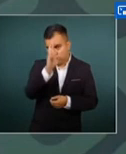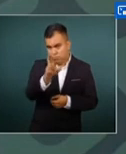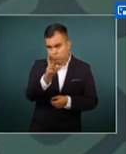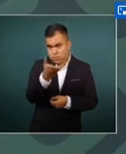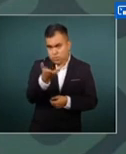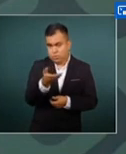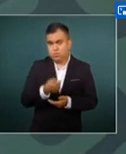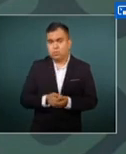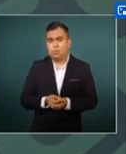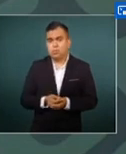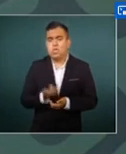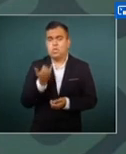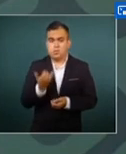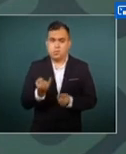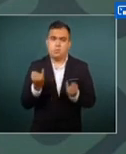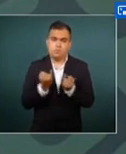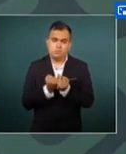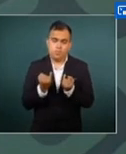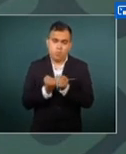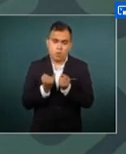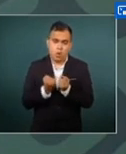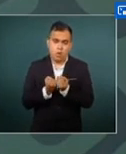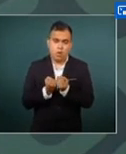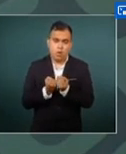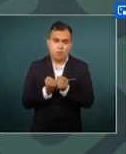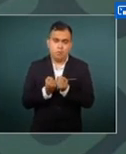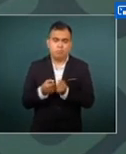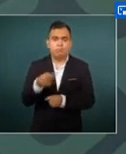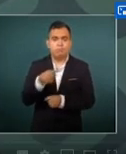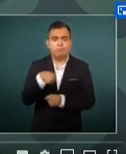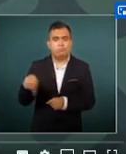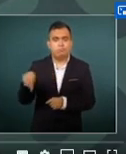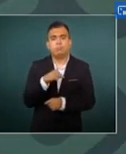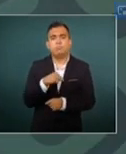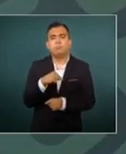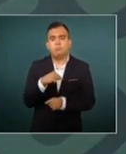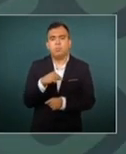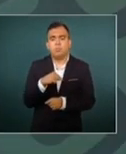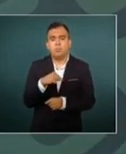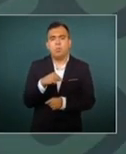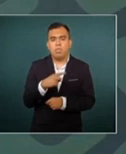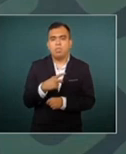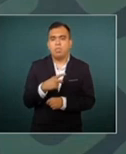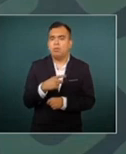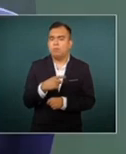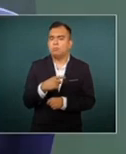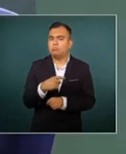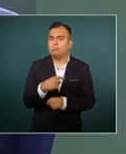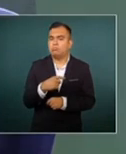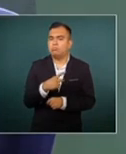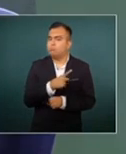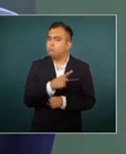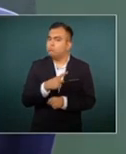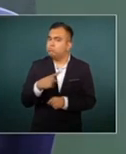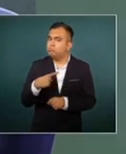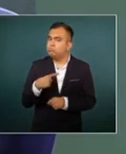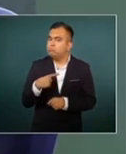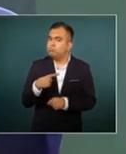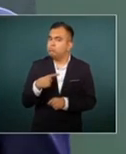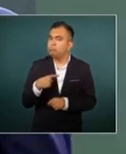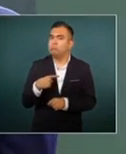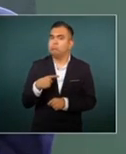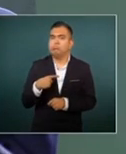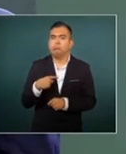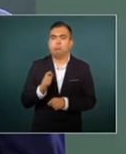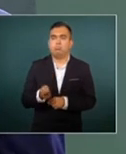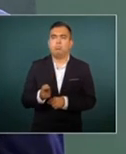y además porque debe verse como algo